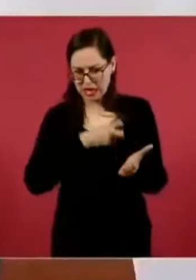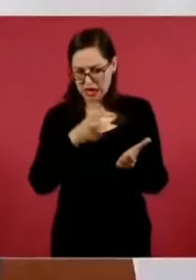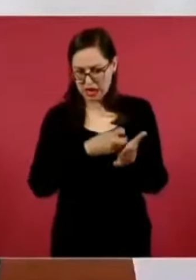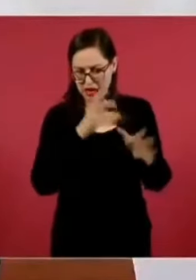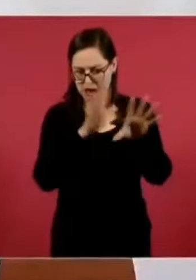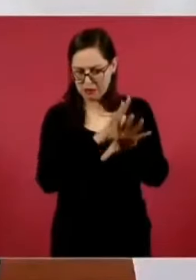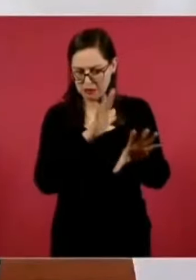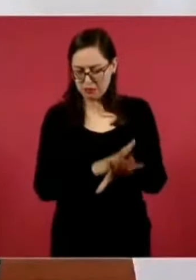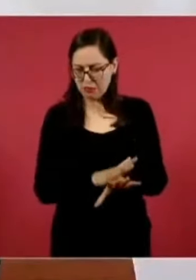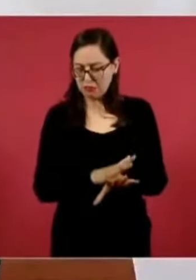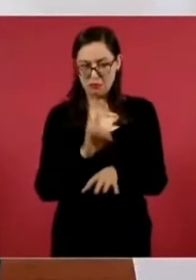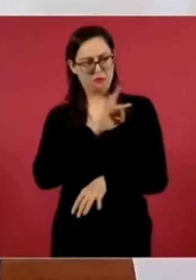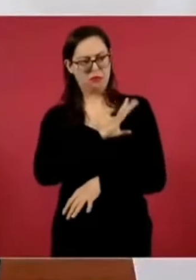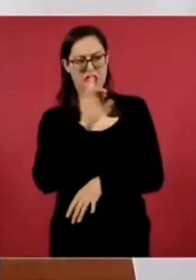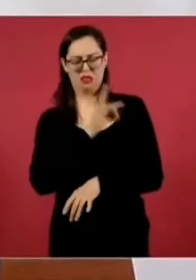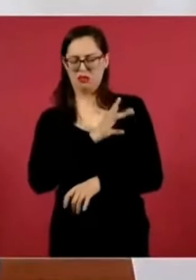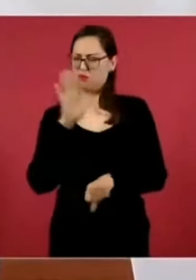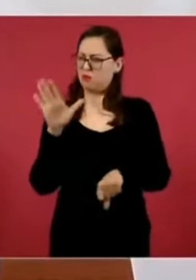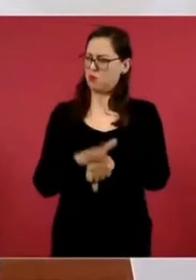aceptar chantajes.